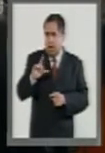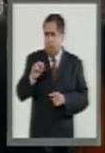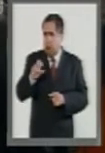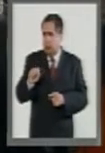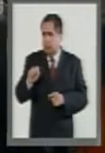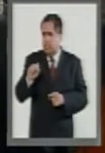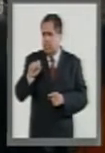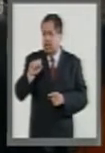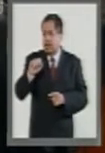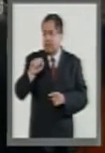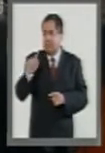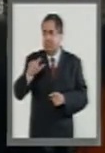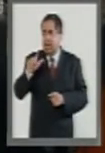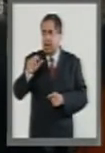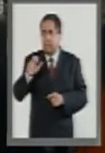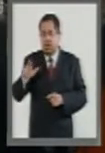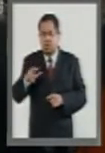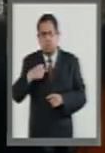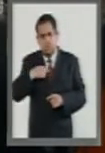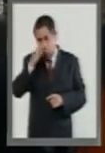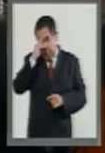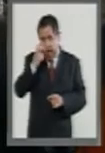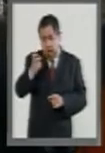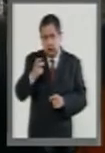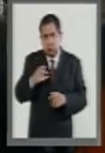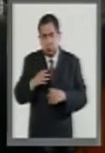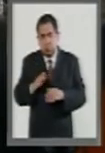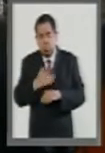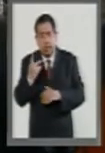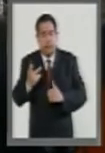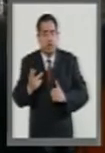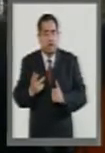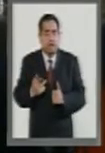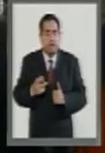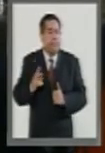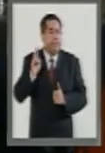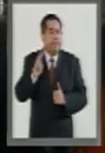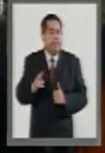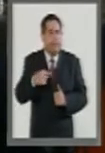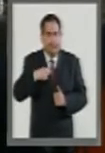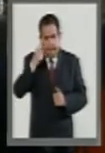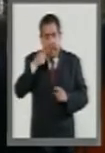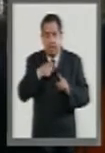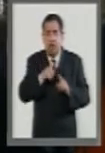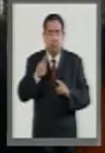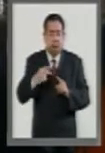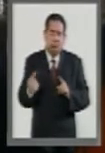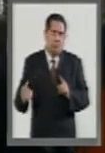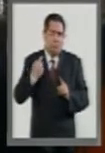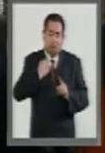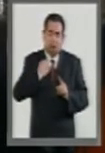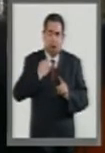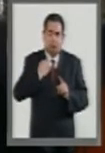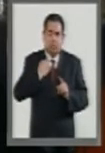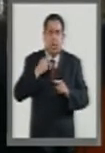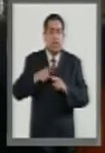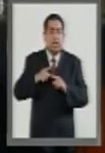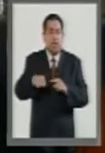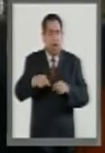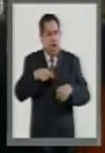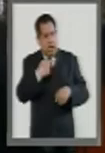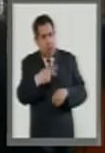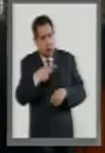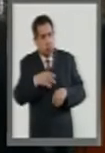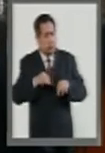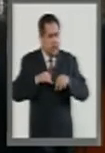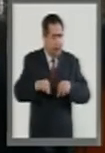Lo considero así porque definitivamente ella fue asesinada por acciones que tienen que